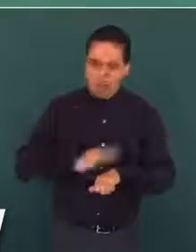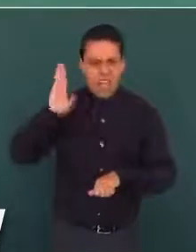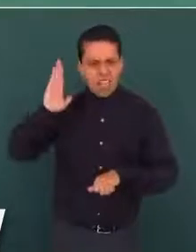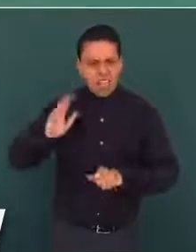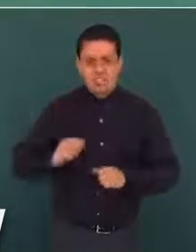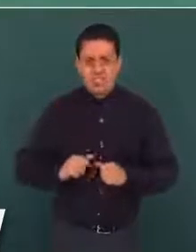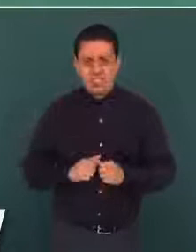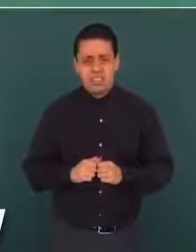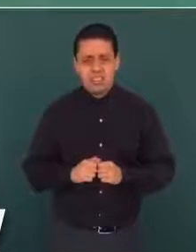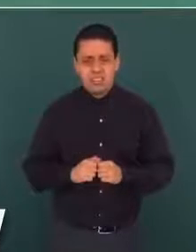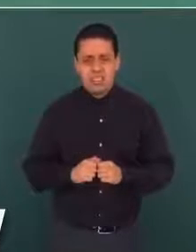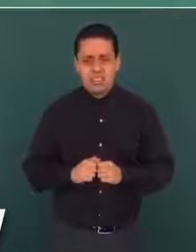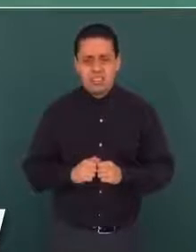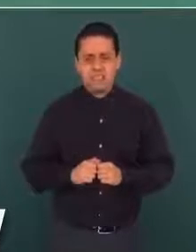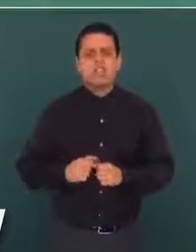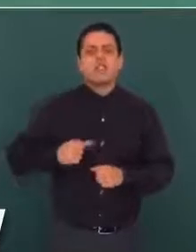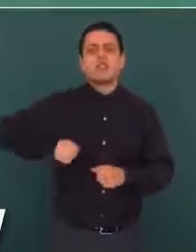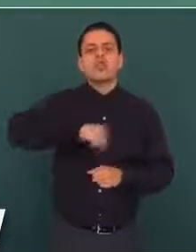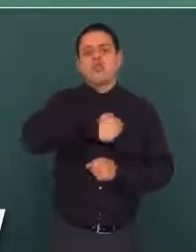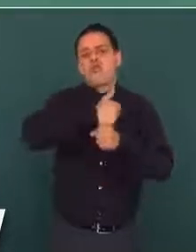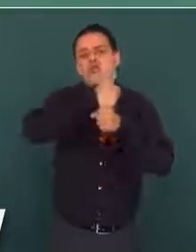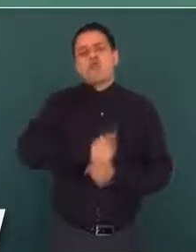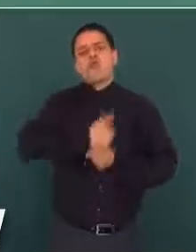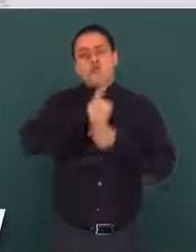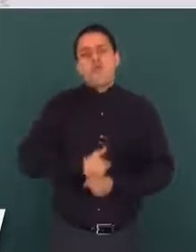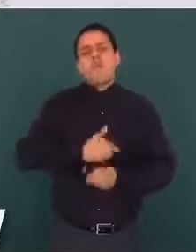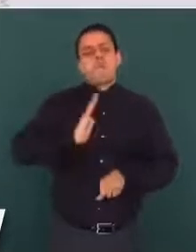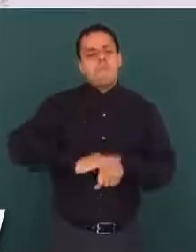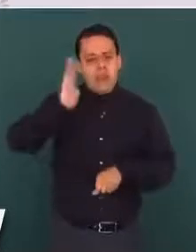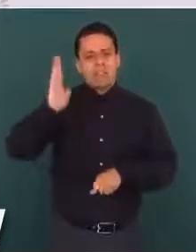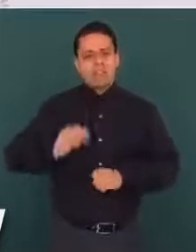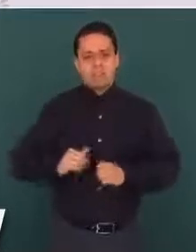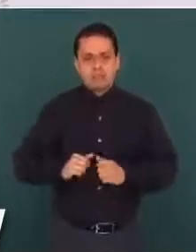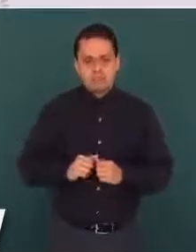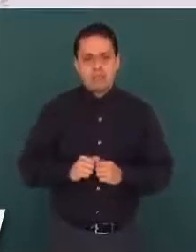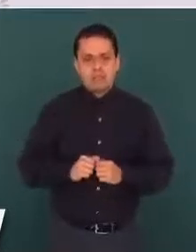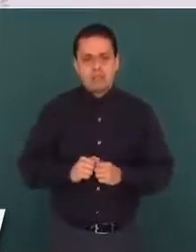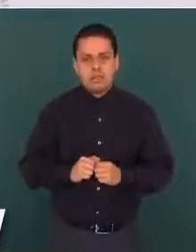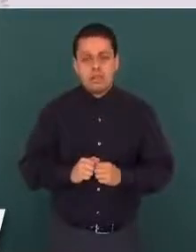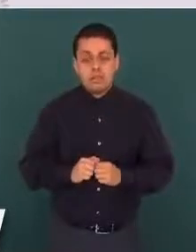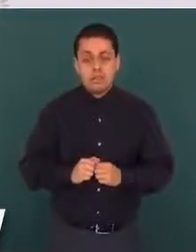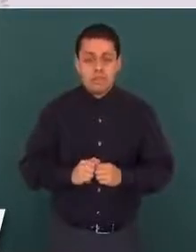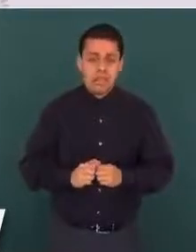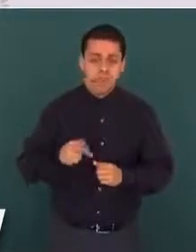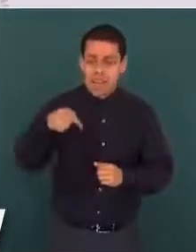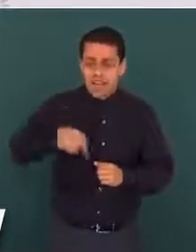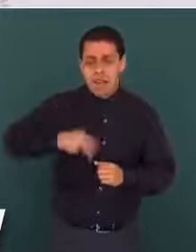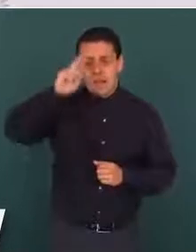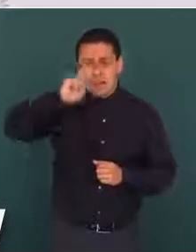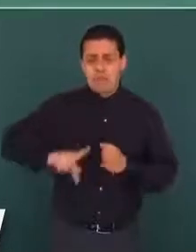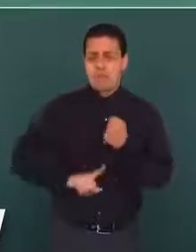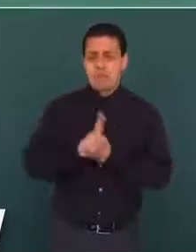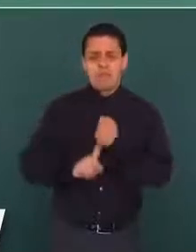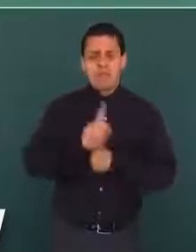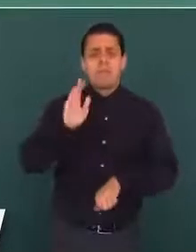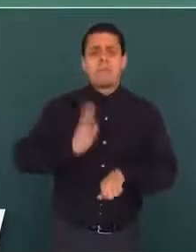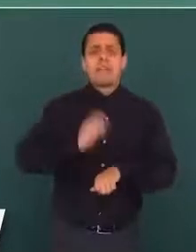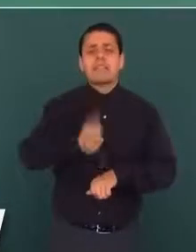sufrimiento le ha originado al pueblo de México.